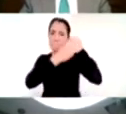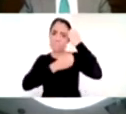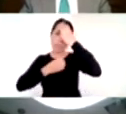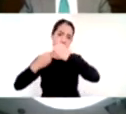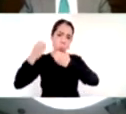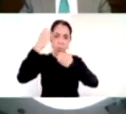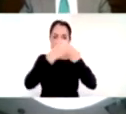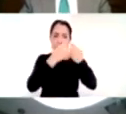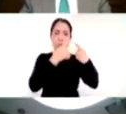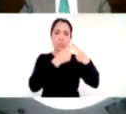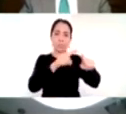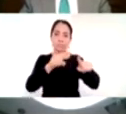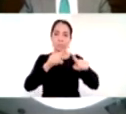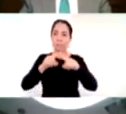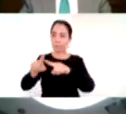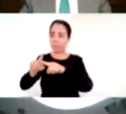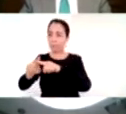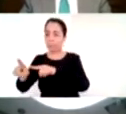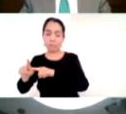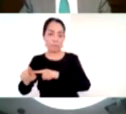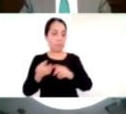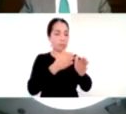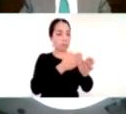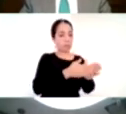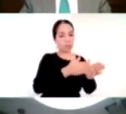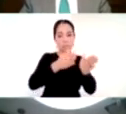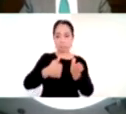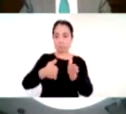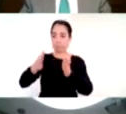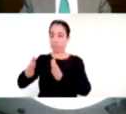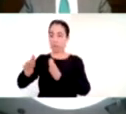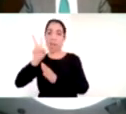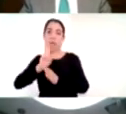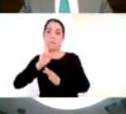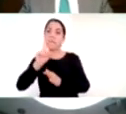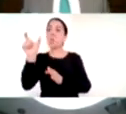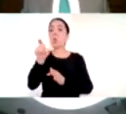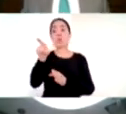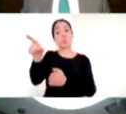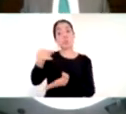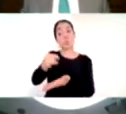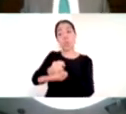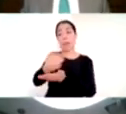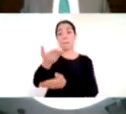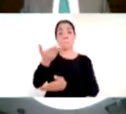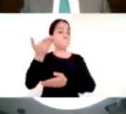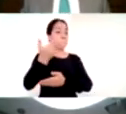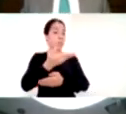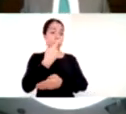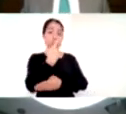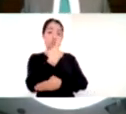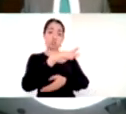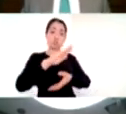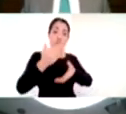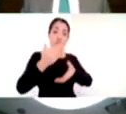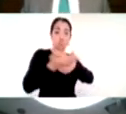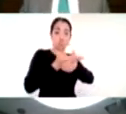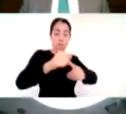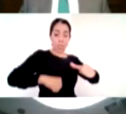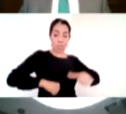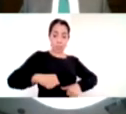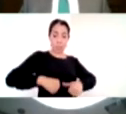distintas realidades y por eso fue decir tenemos que encontrar criterios objetivos y flexibles con esa